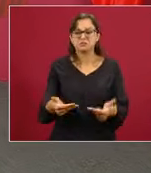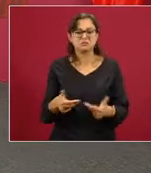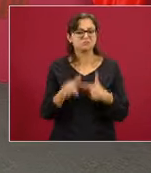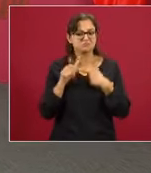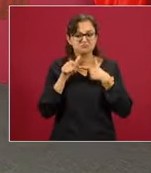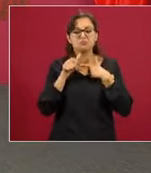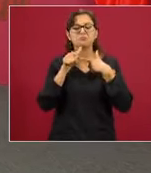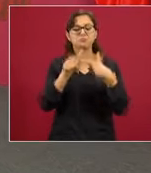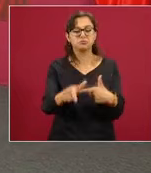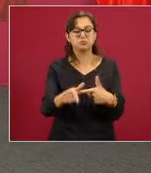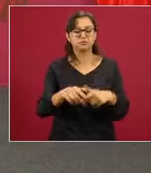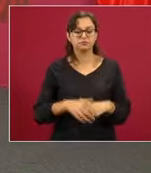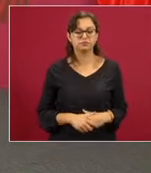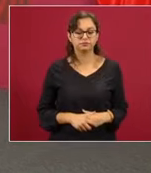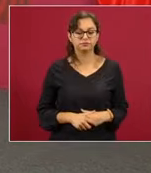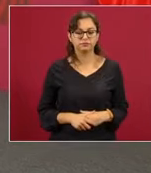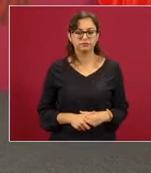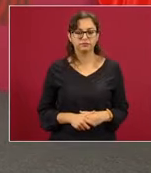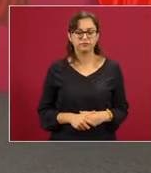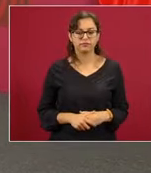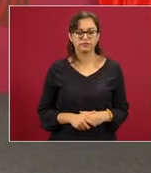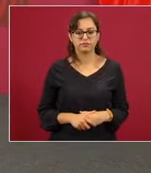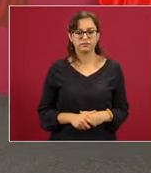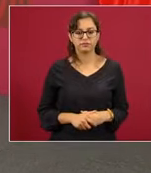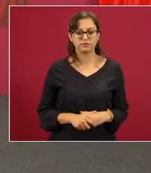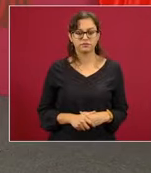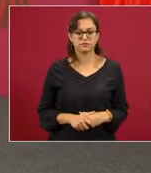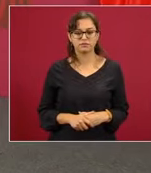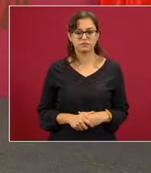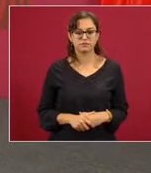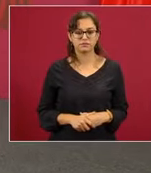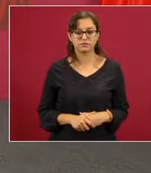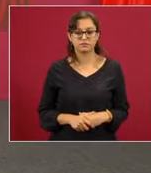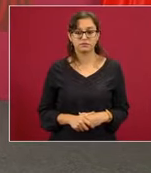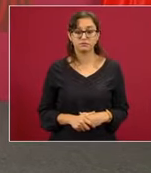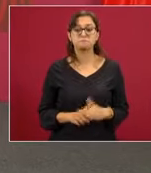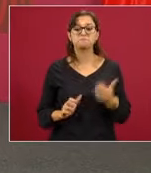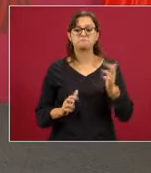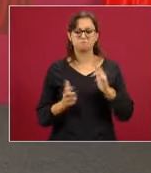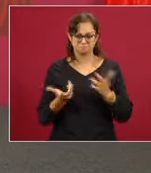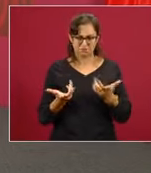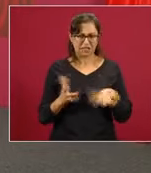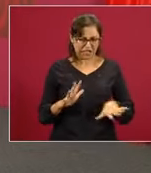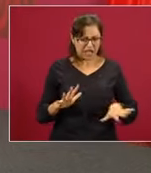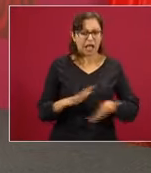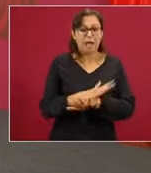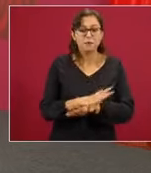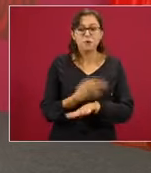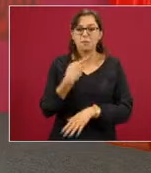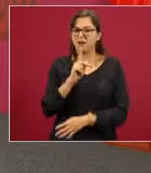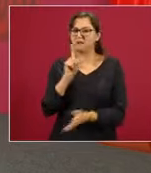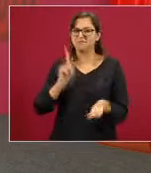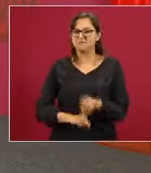se reconfiguró, pero en la esencia se mantuvo.